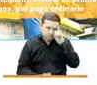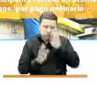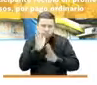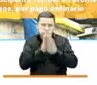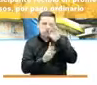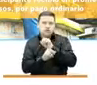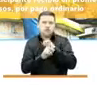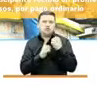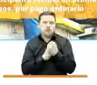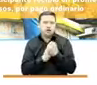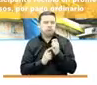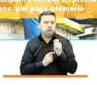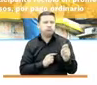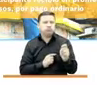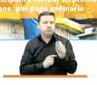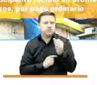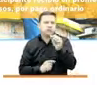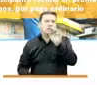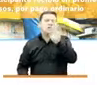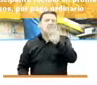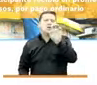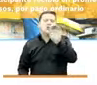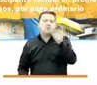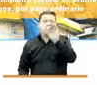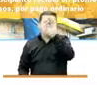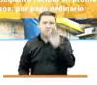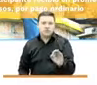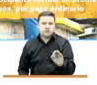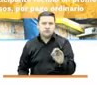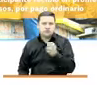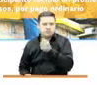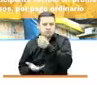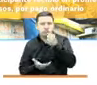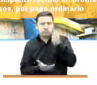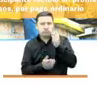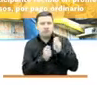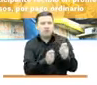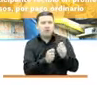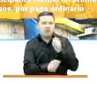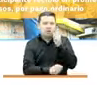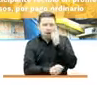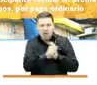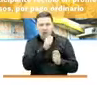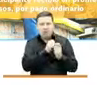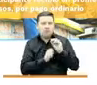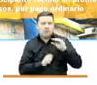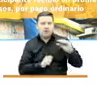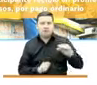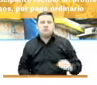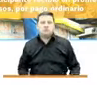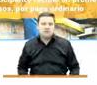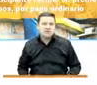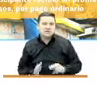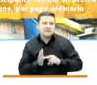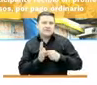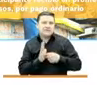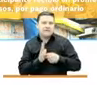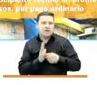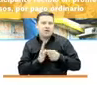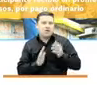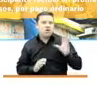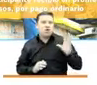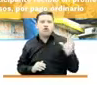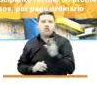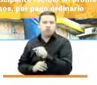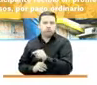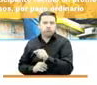ejecutó el 99% de los recursos asignados al año anterior. Es decir, que todo lo que